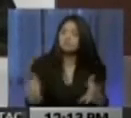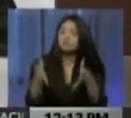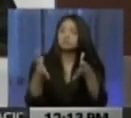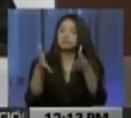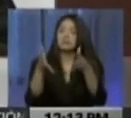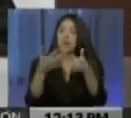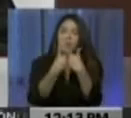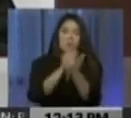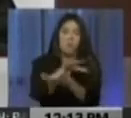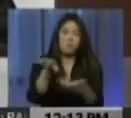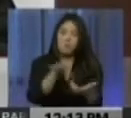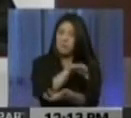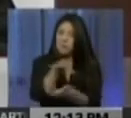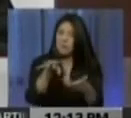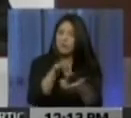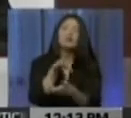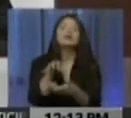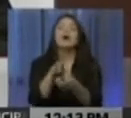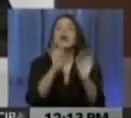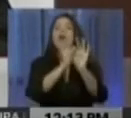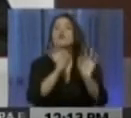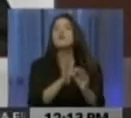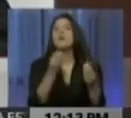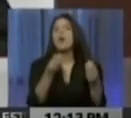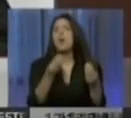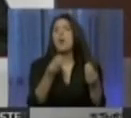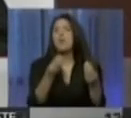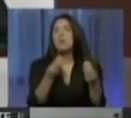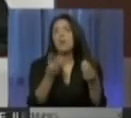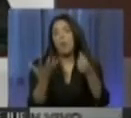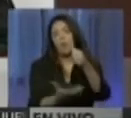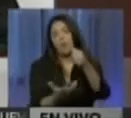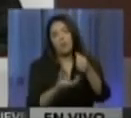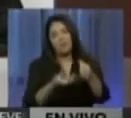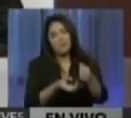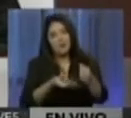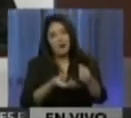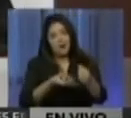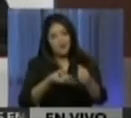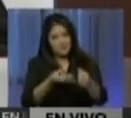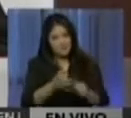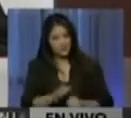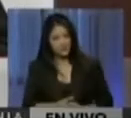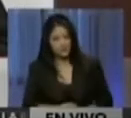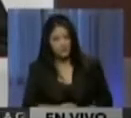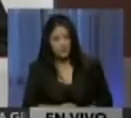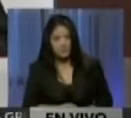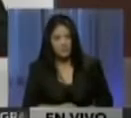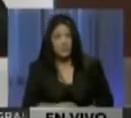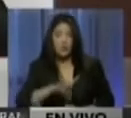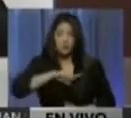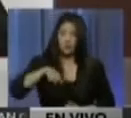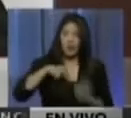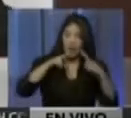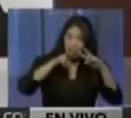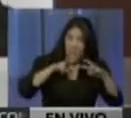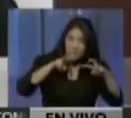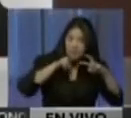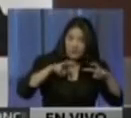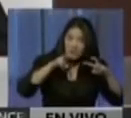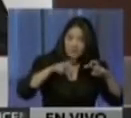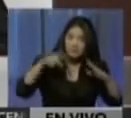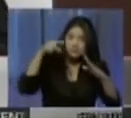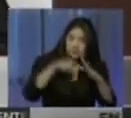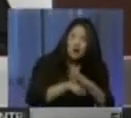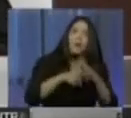a la desestabilización a través de la modalidad de las guarimbas. Las investigaciones de carácter estratégico ejecutados para salvar Guadar,